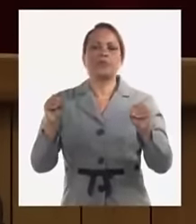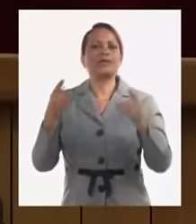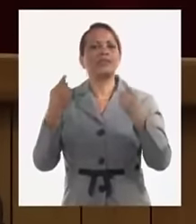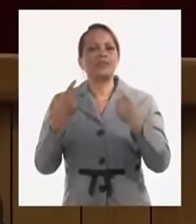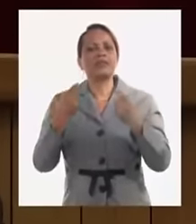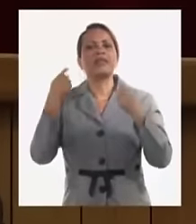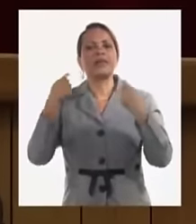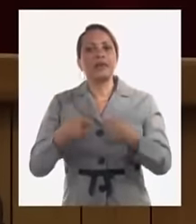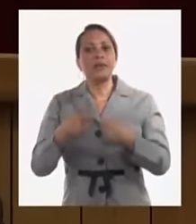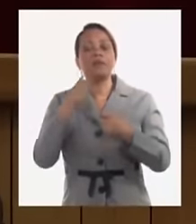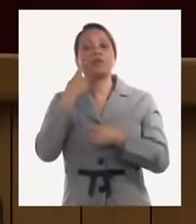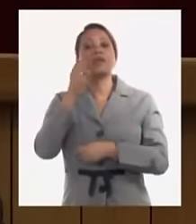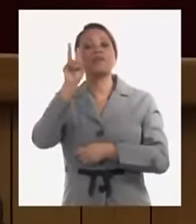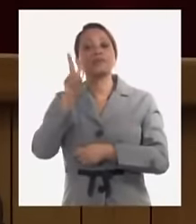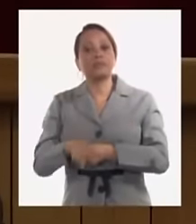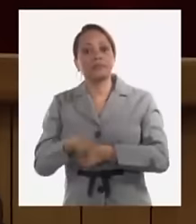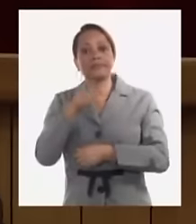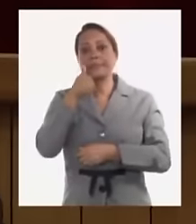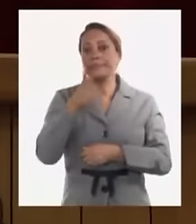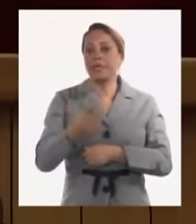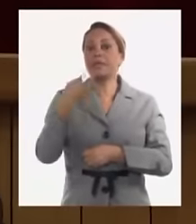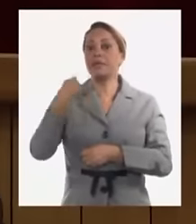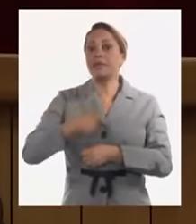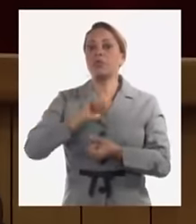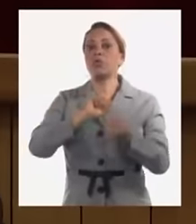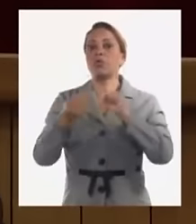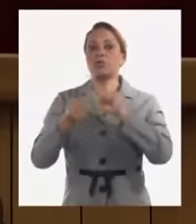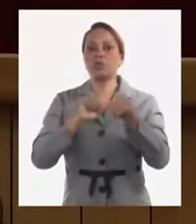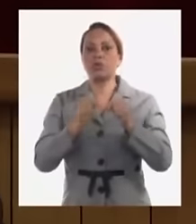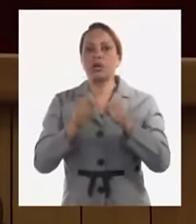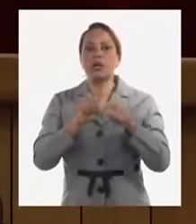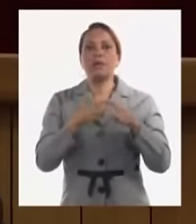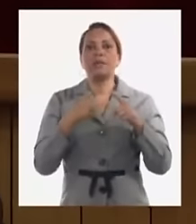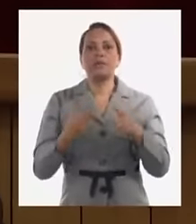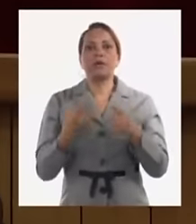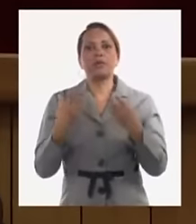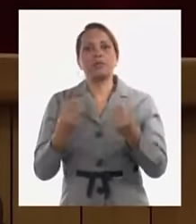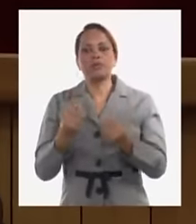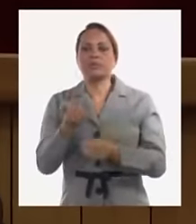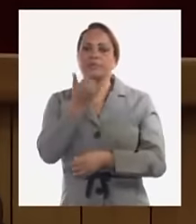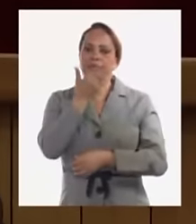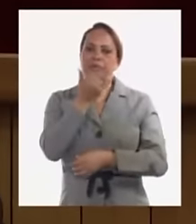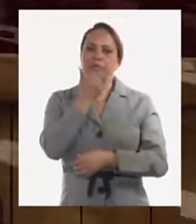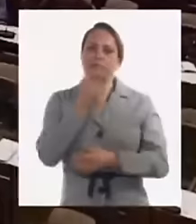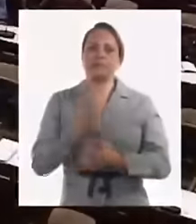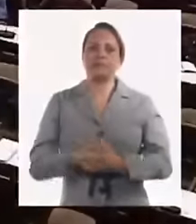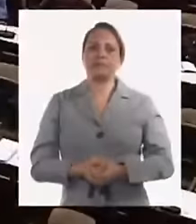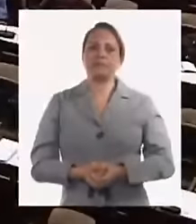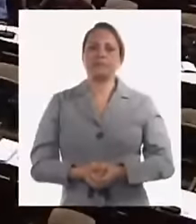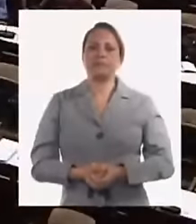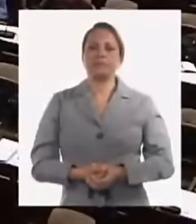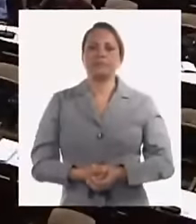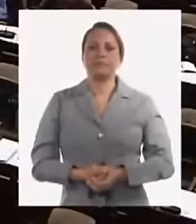tema que tenemos que revisarlo y tenemos que controlarlo a todos los niveles porque está haciendo mucho daño por otra parte